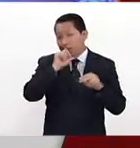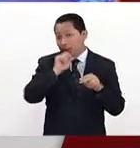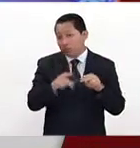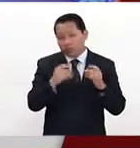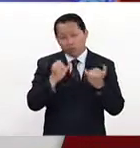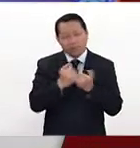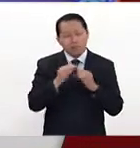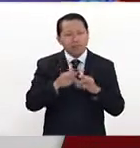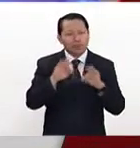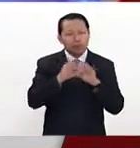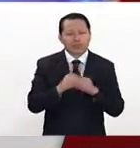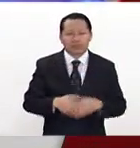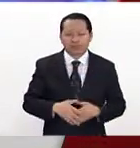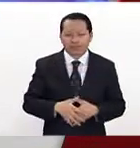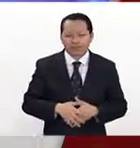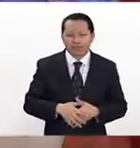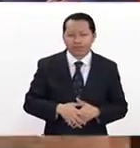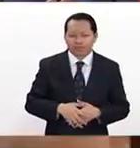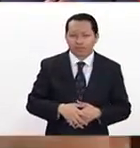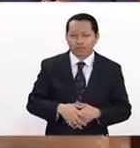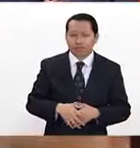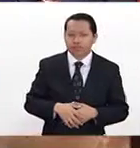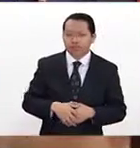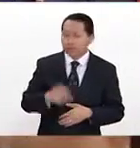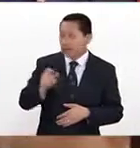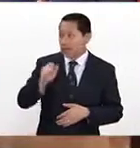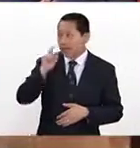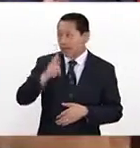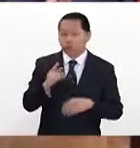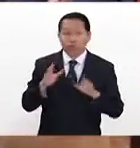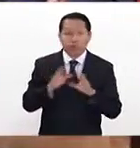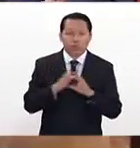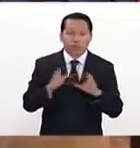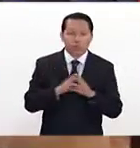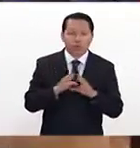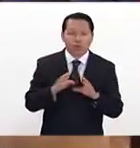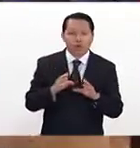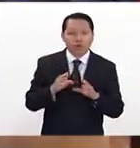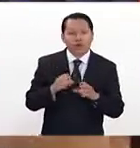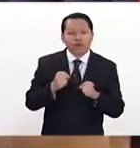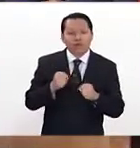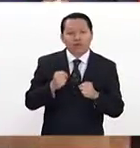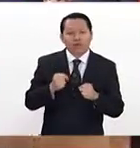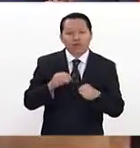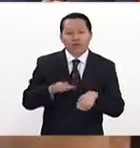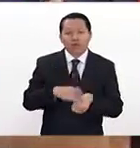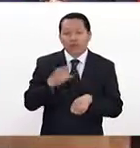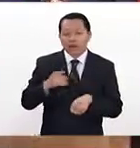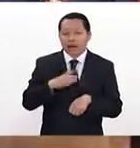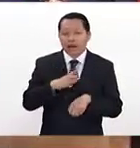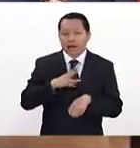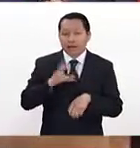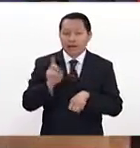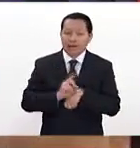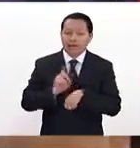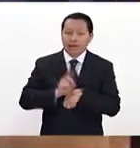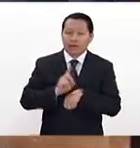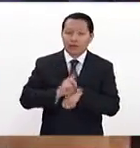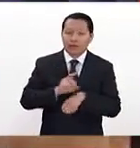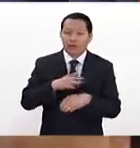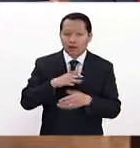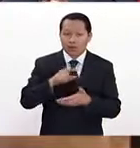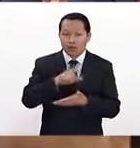importante. Pues es algo en realidad a veces pareciera titánico porque obviamente diario uno pues